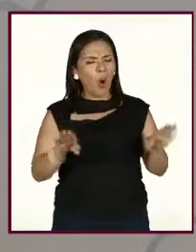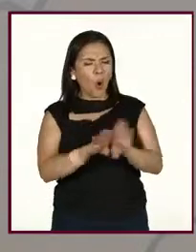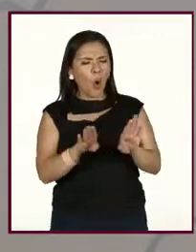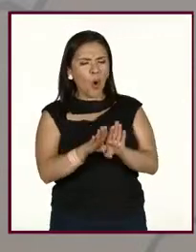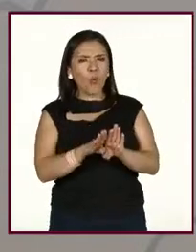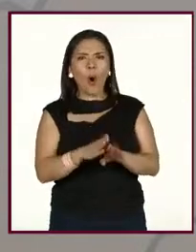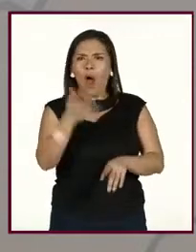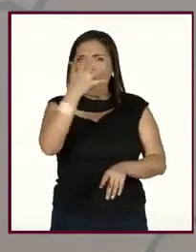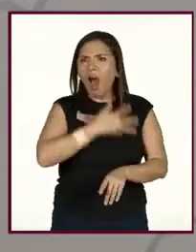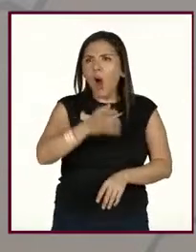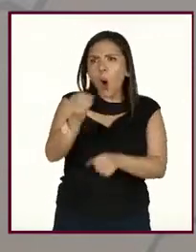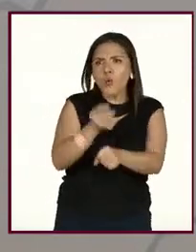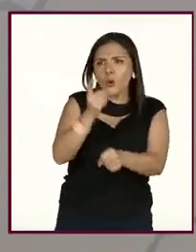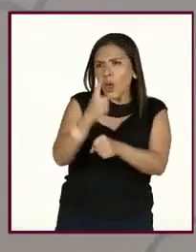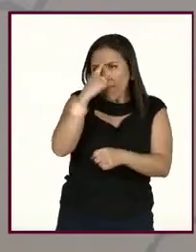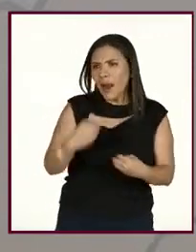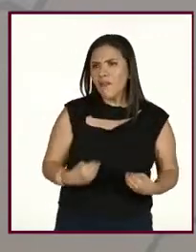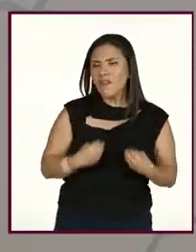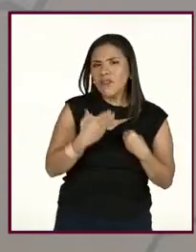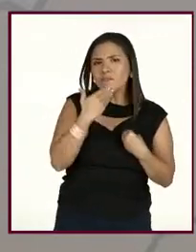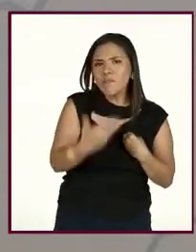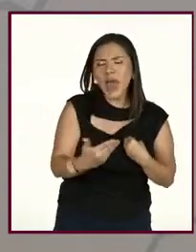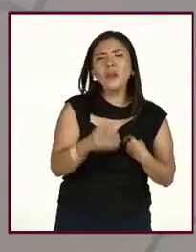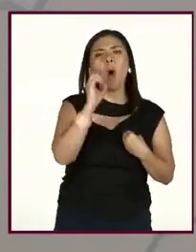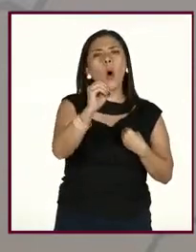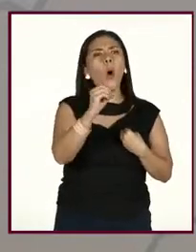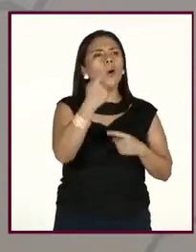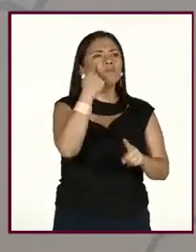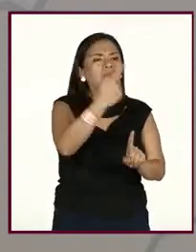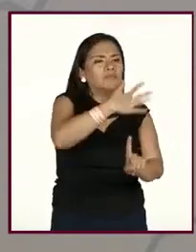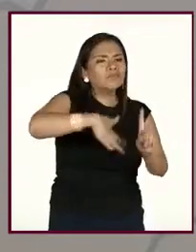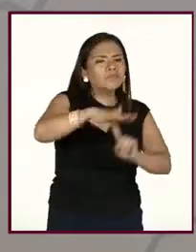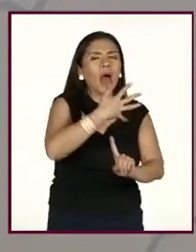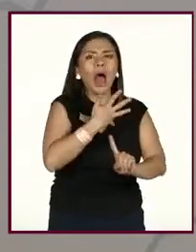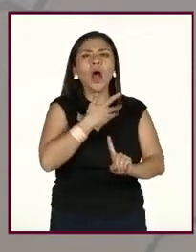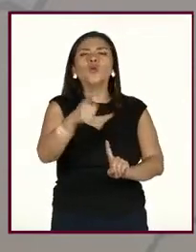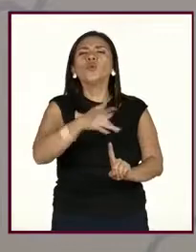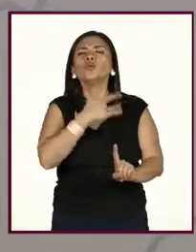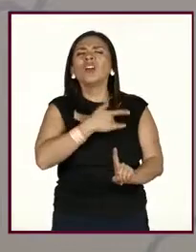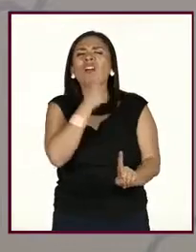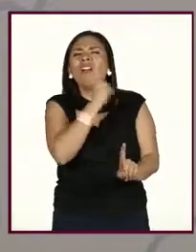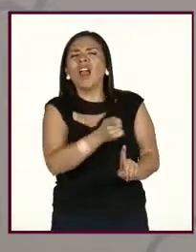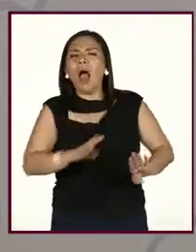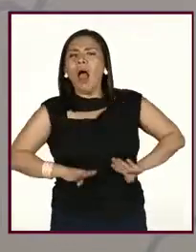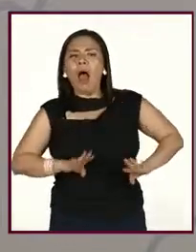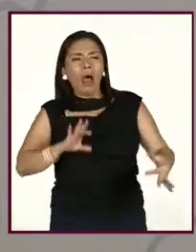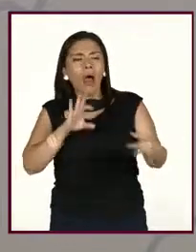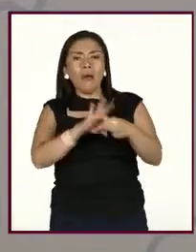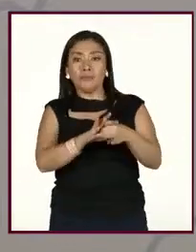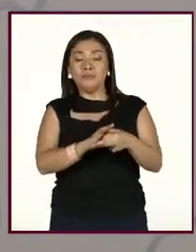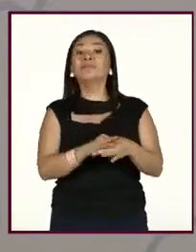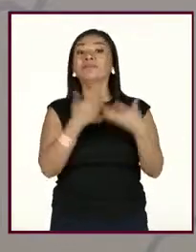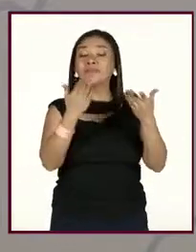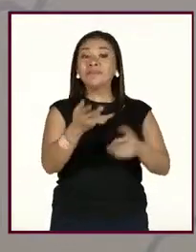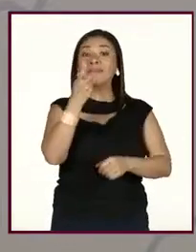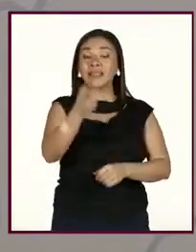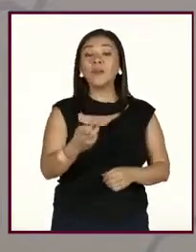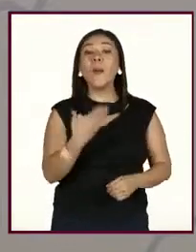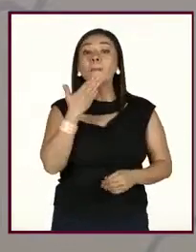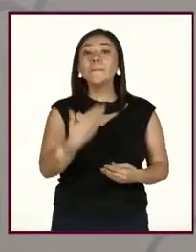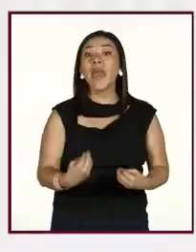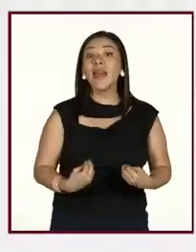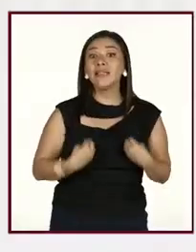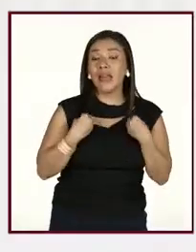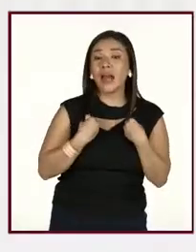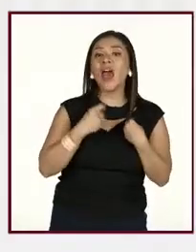a las oportunidades vitales y a los acontecimientos de vida. Es entonces que el bienestar